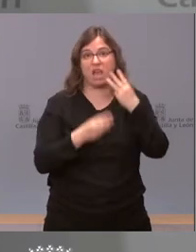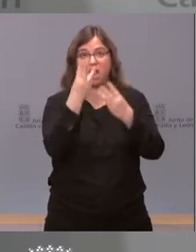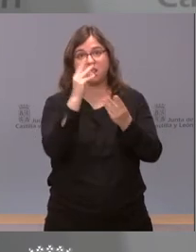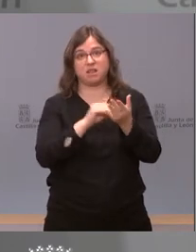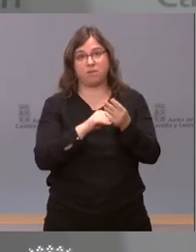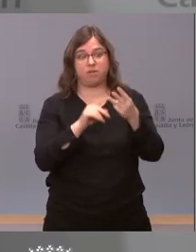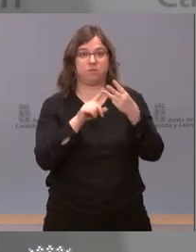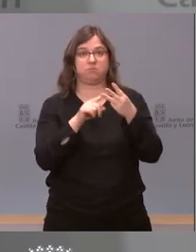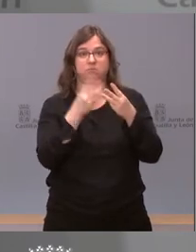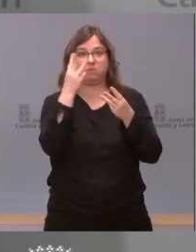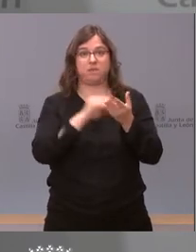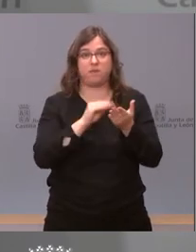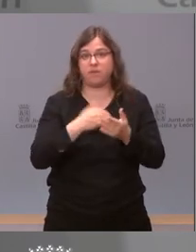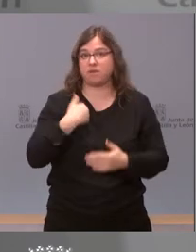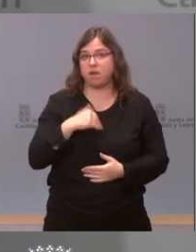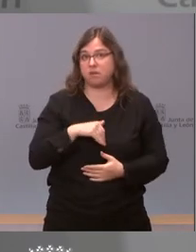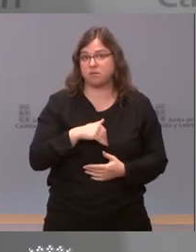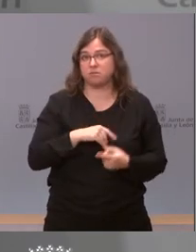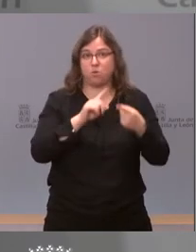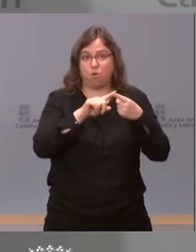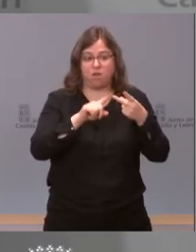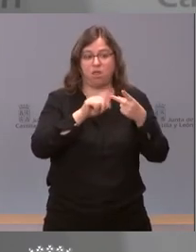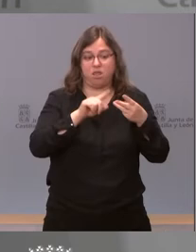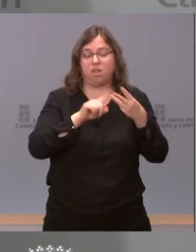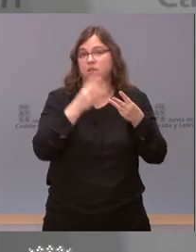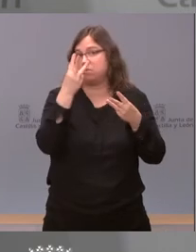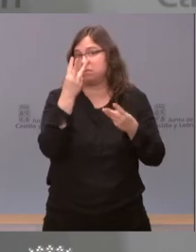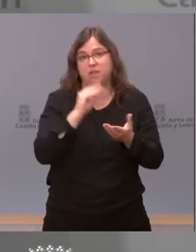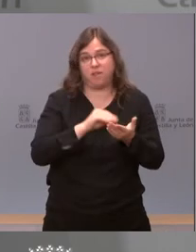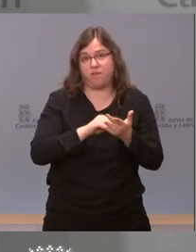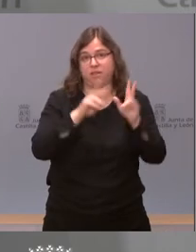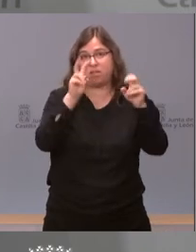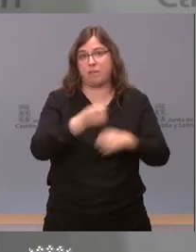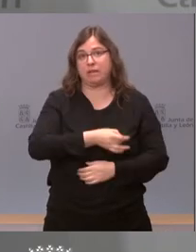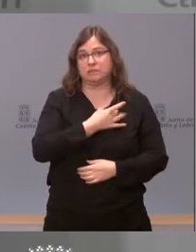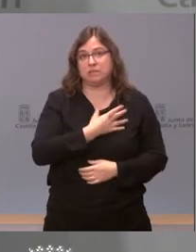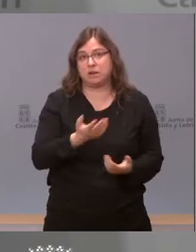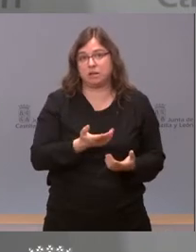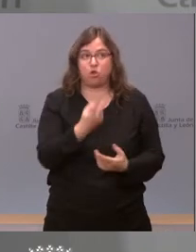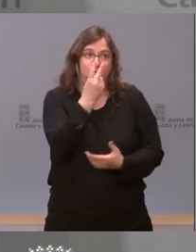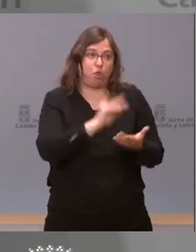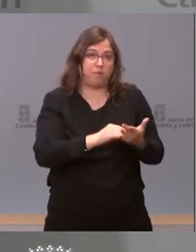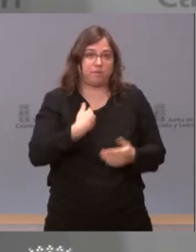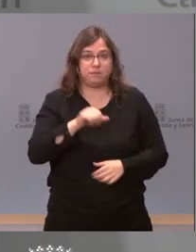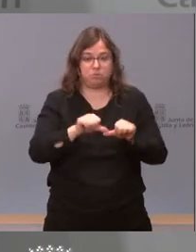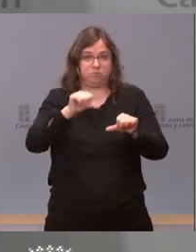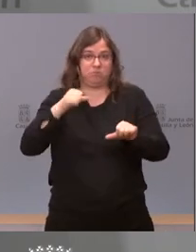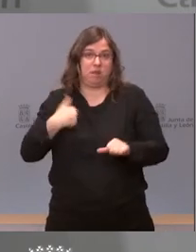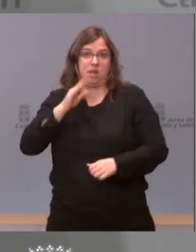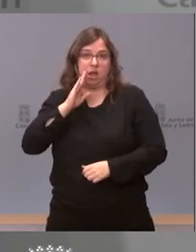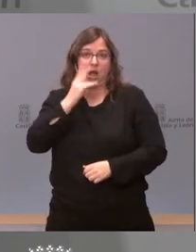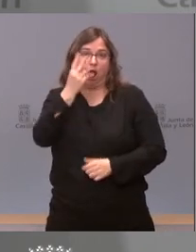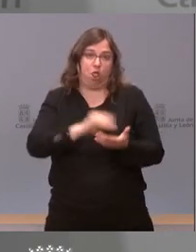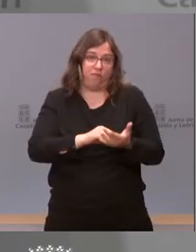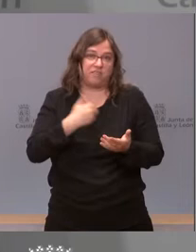a la misma pregunta porque es que ya hemos respondido a esta pregunta en dos ocasiones. Me mantengo en la respuesta que he dado a los